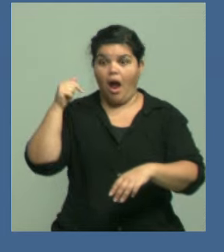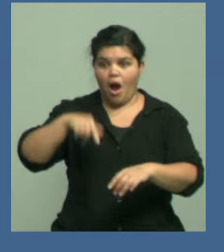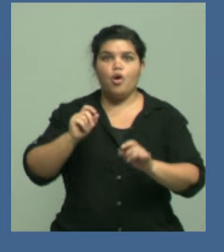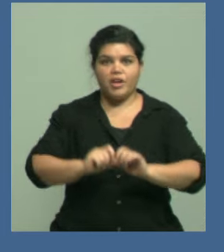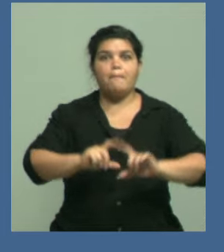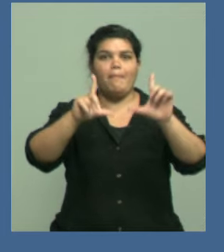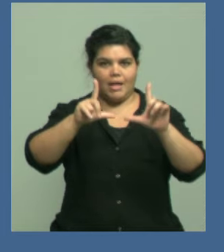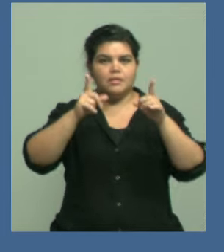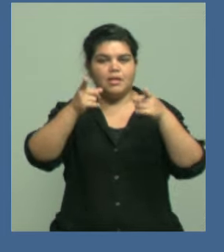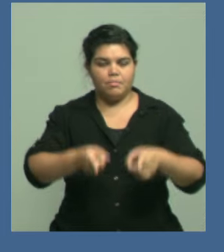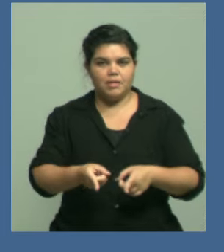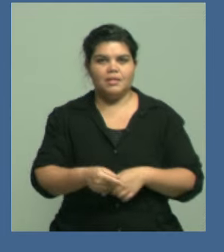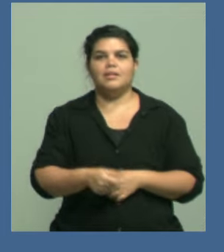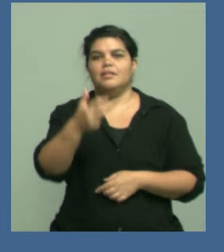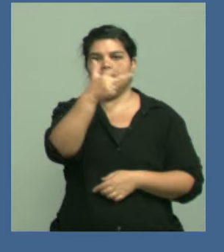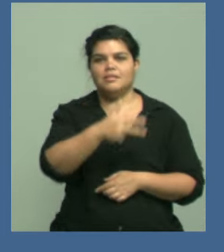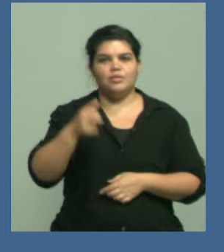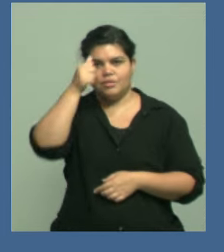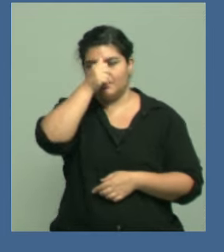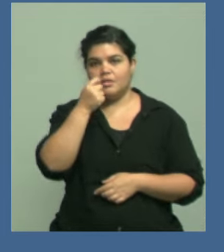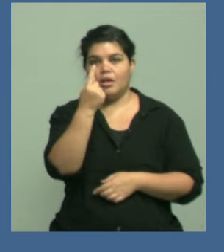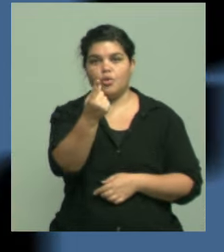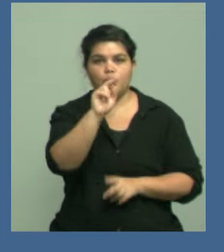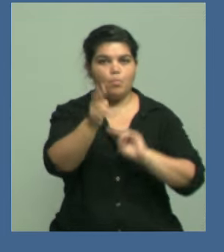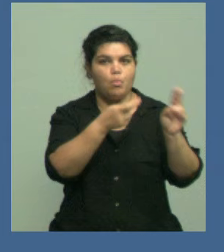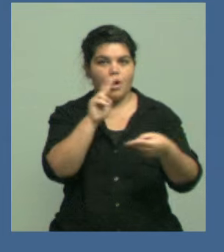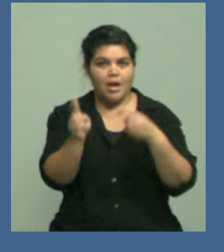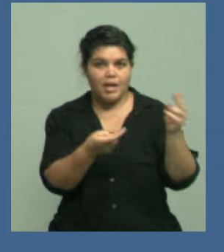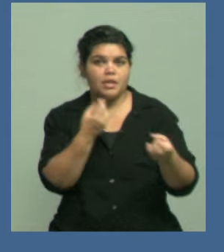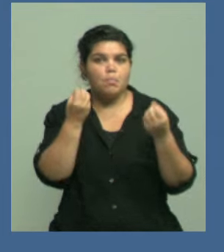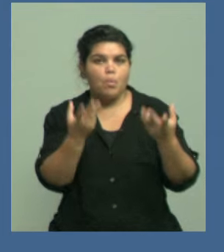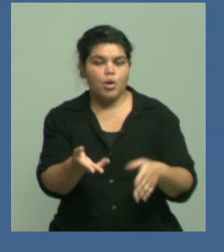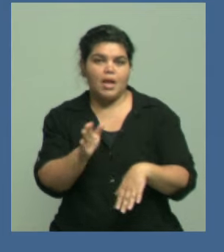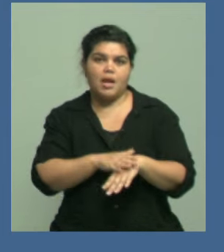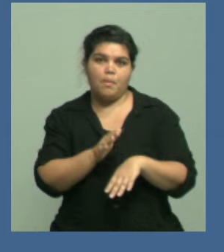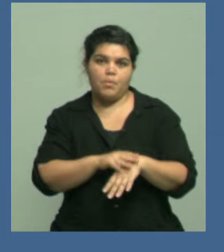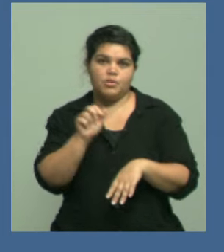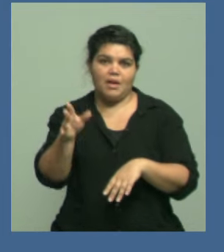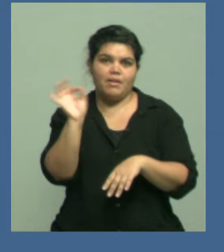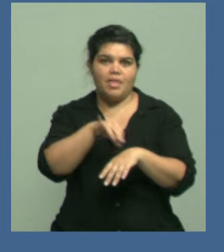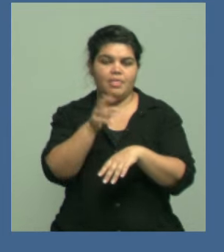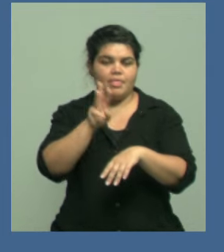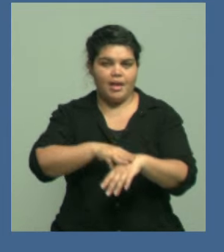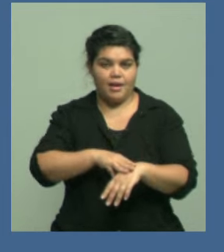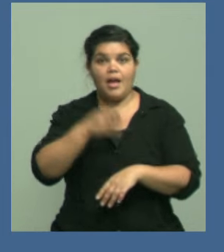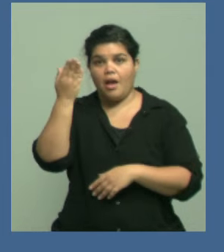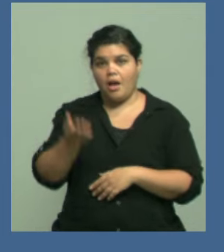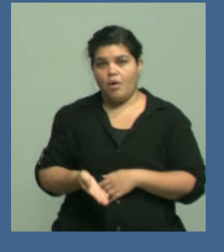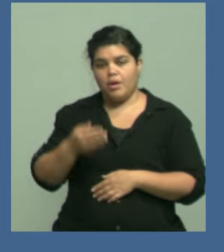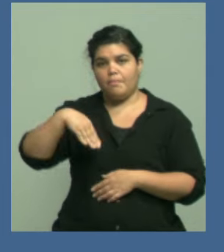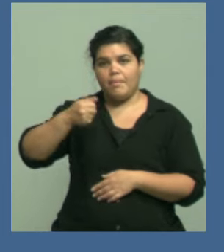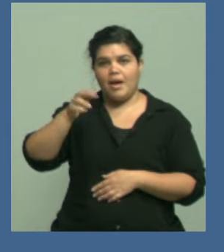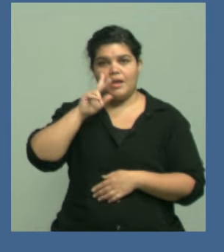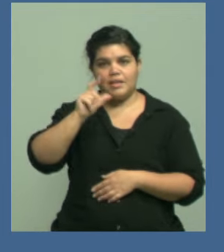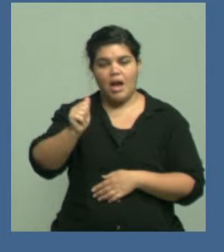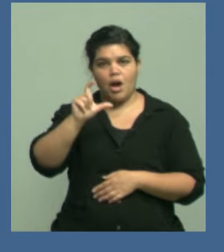también se habla de 161 muertes relacionadas con dengue. Vamos a escuchar a María Victoria Codina, que es infectóloga,